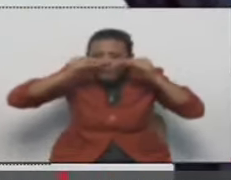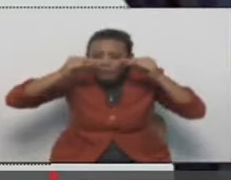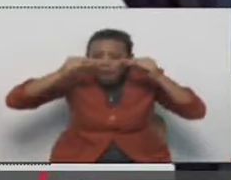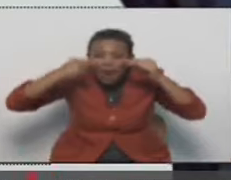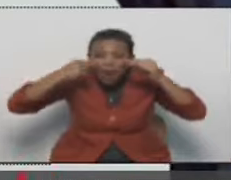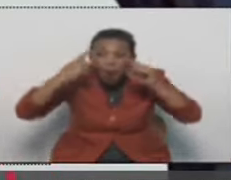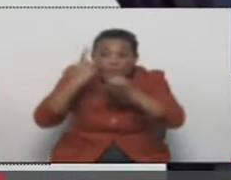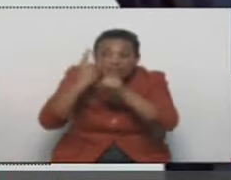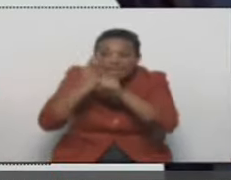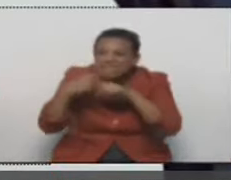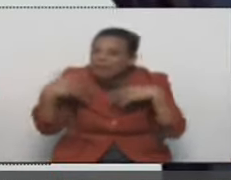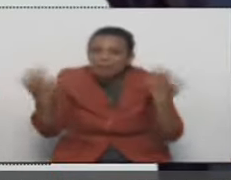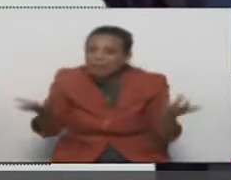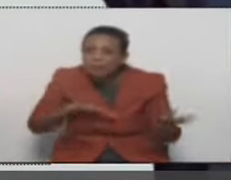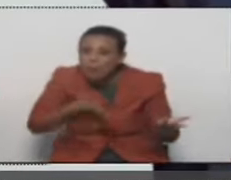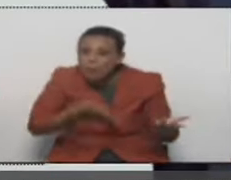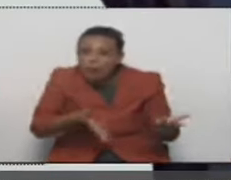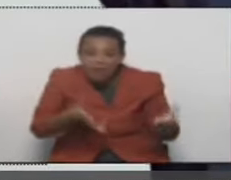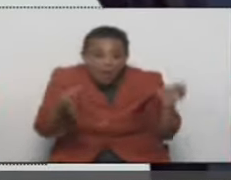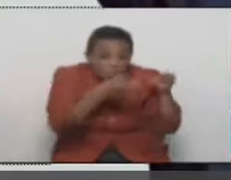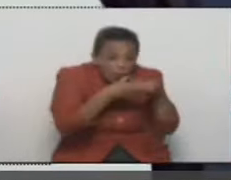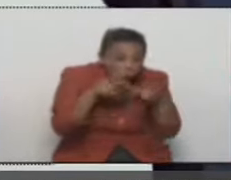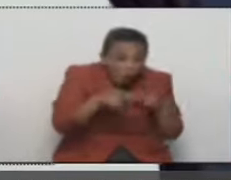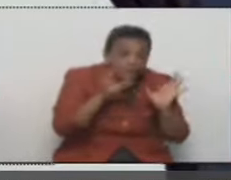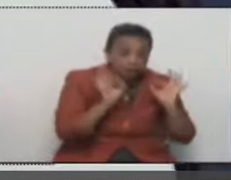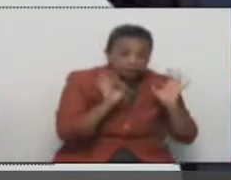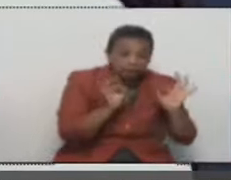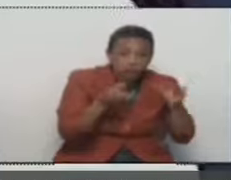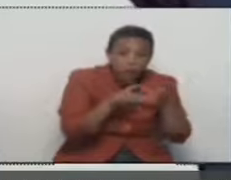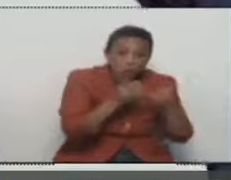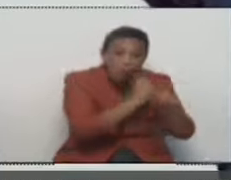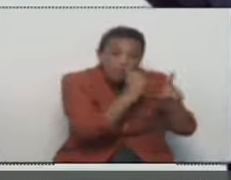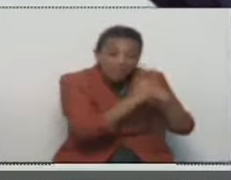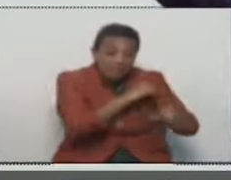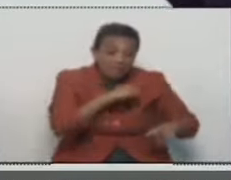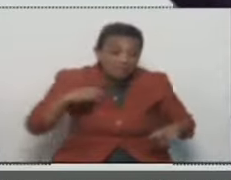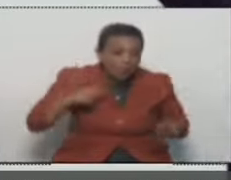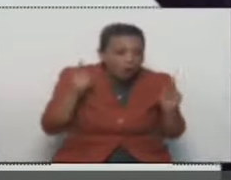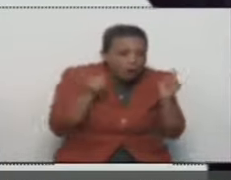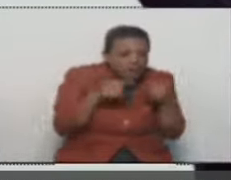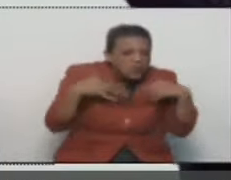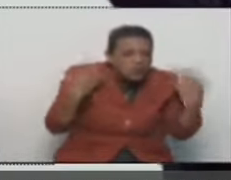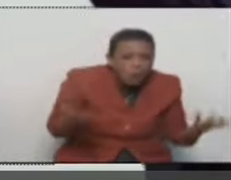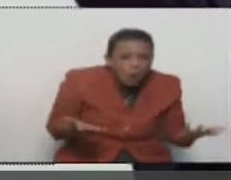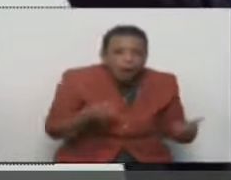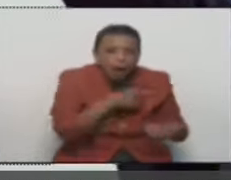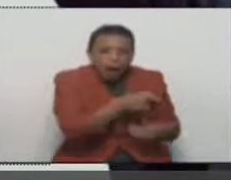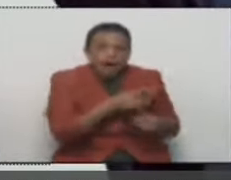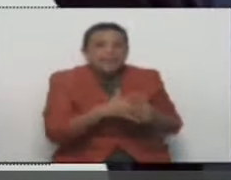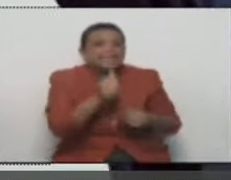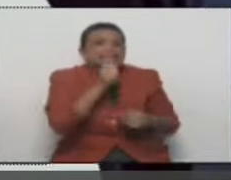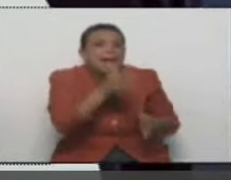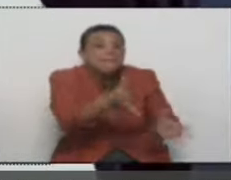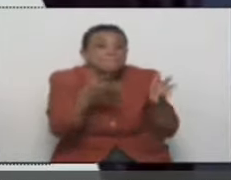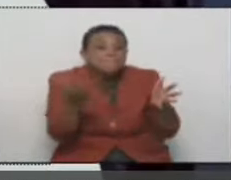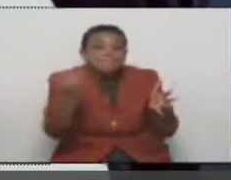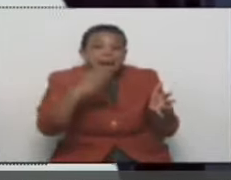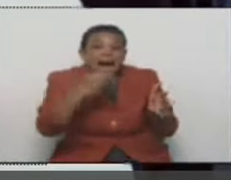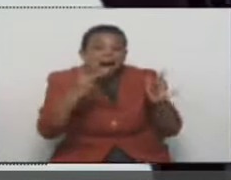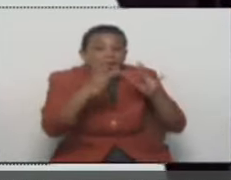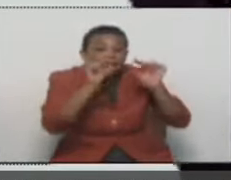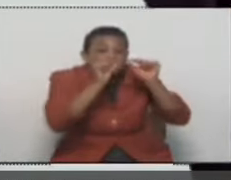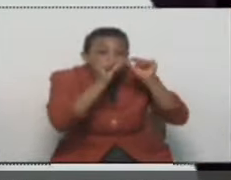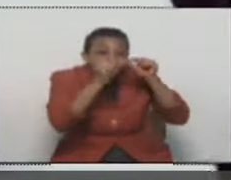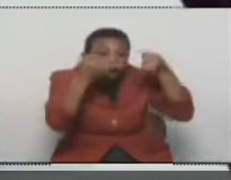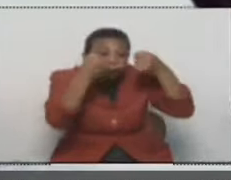competencia se trataba, en el caso de este grupo, que era la competencia individual, era quién hacía más fusiones